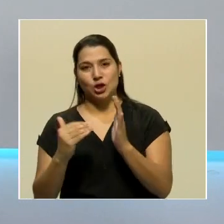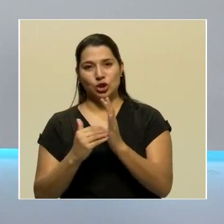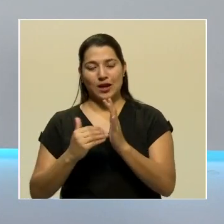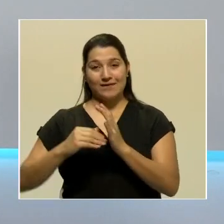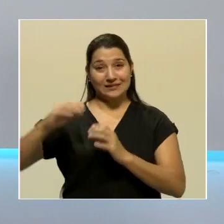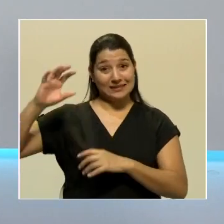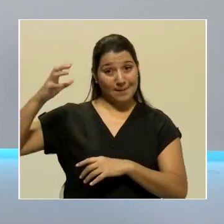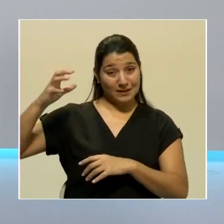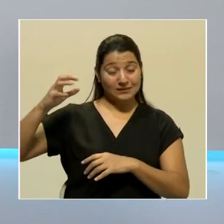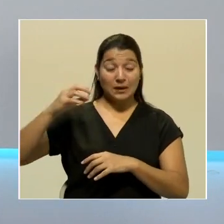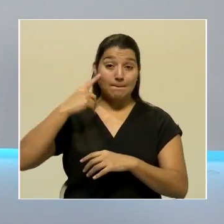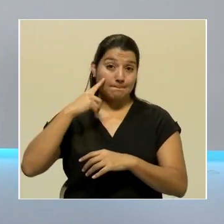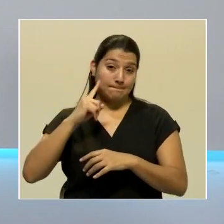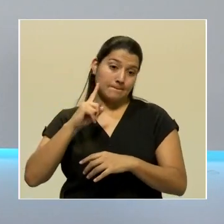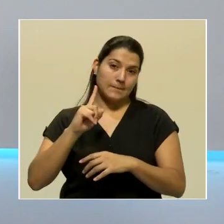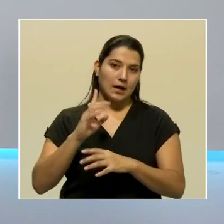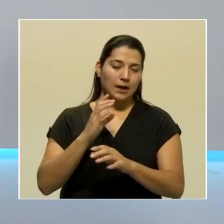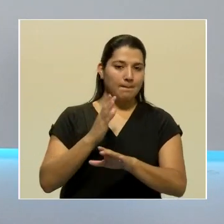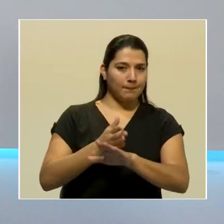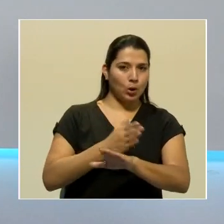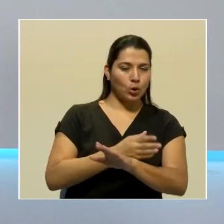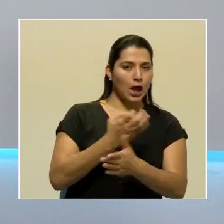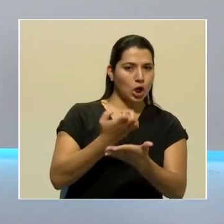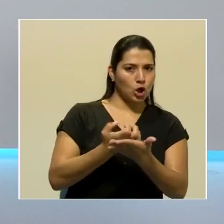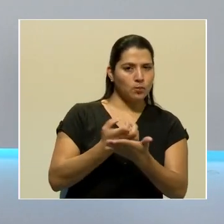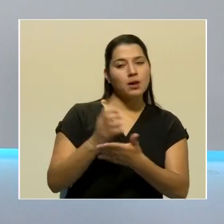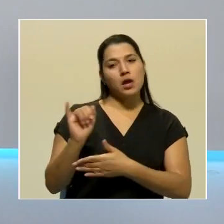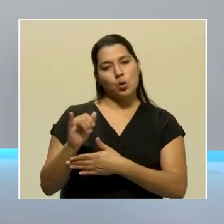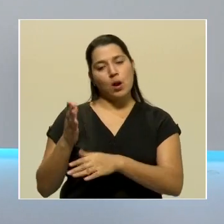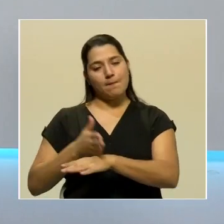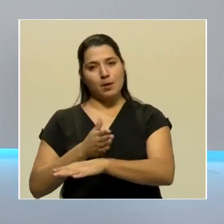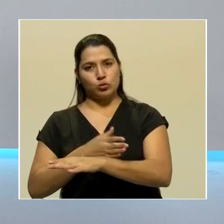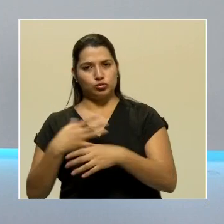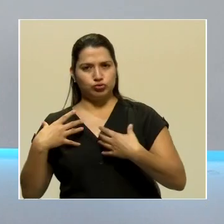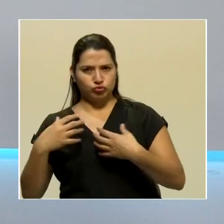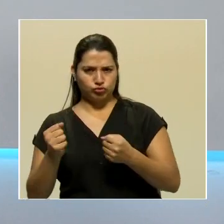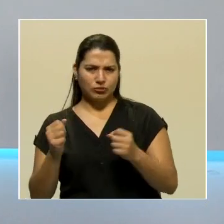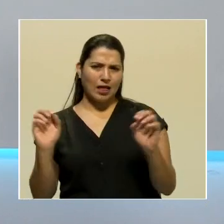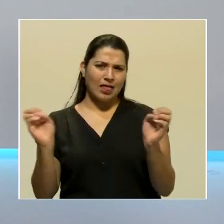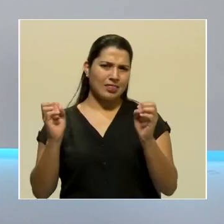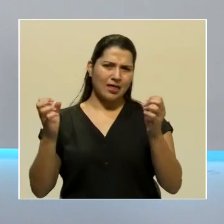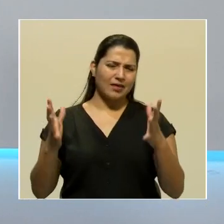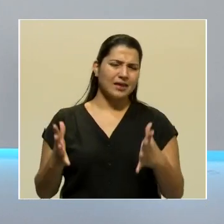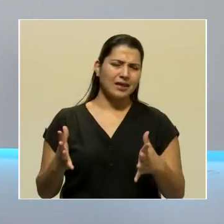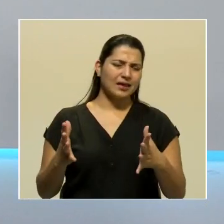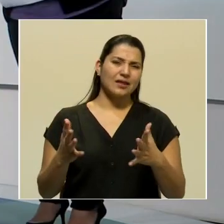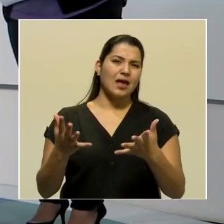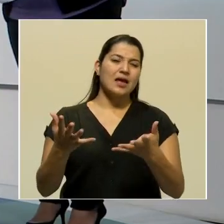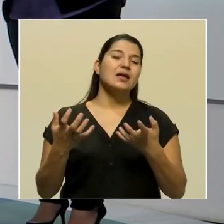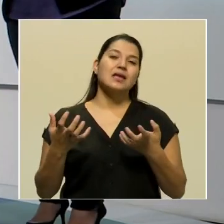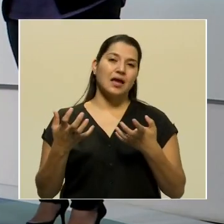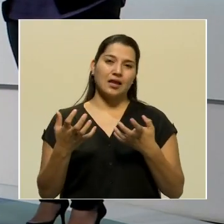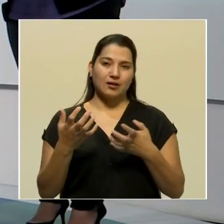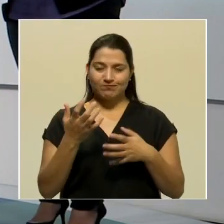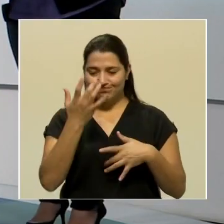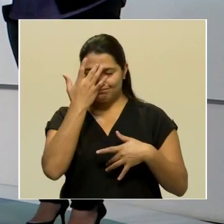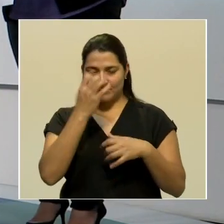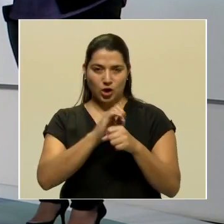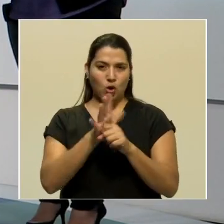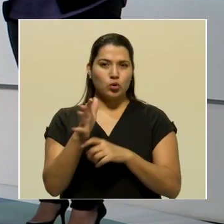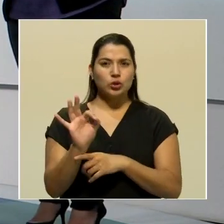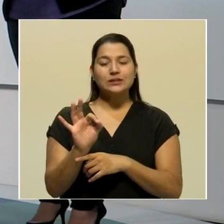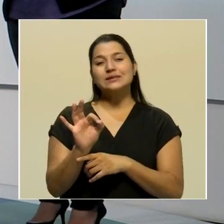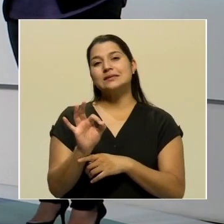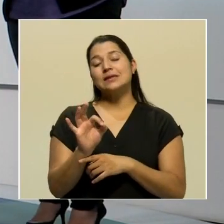tema de salud. Por supuesto, nadie quiere estar enfermo de COVID-19, menos con 36 hospitalizaciones en los diferentes centros